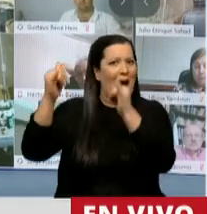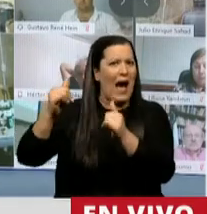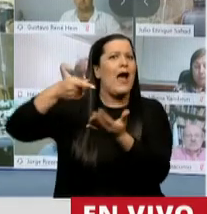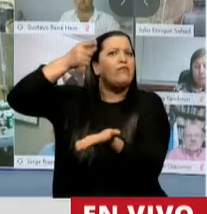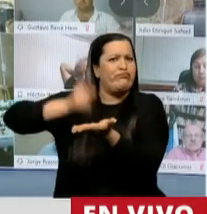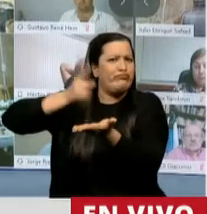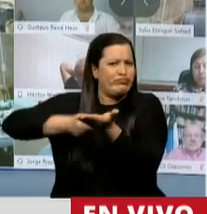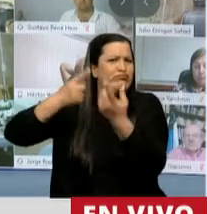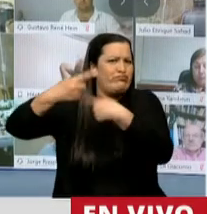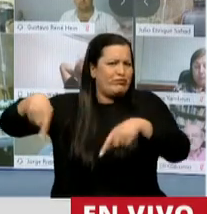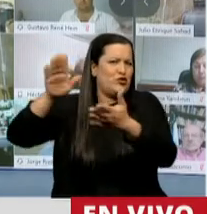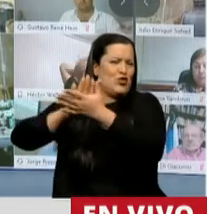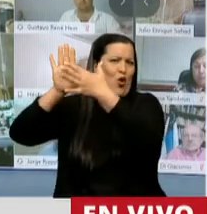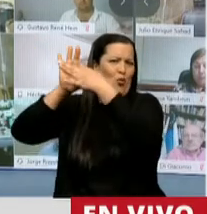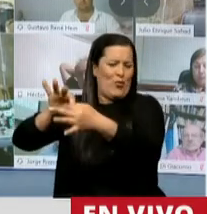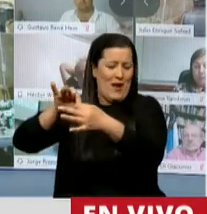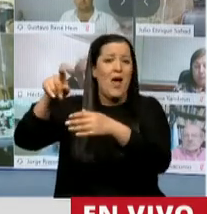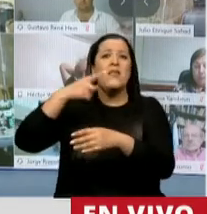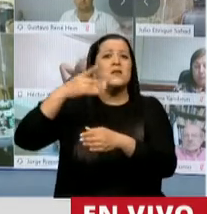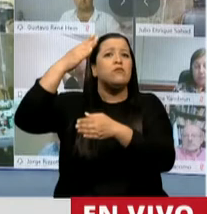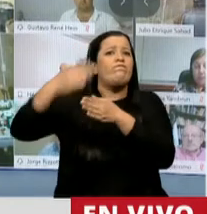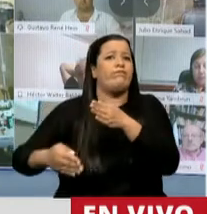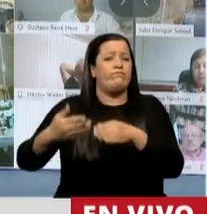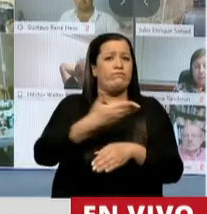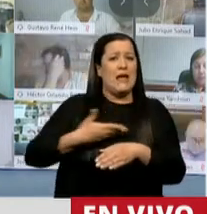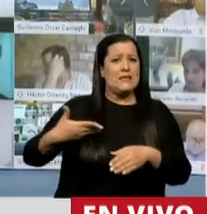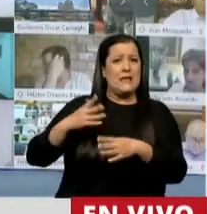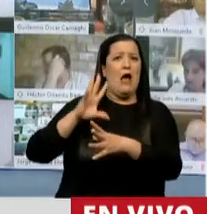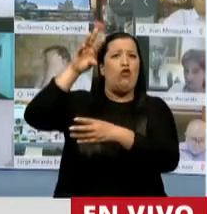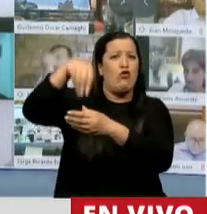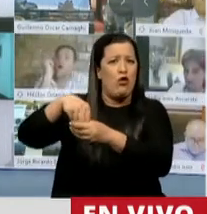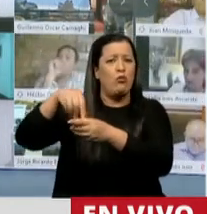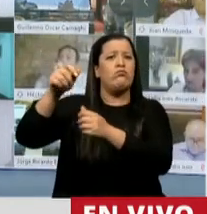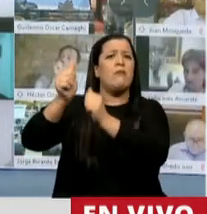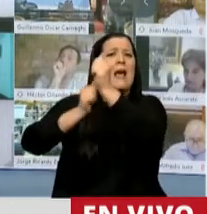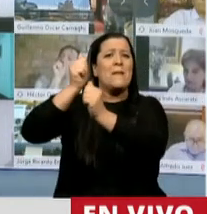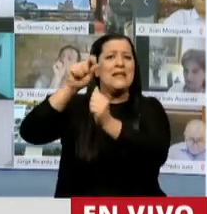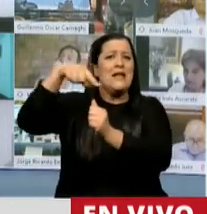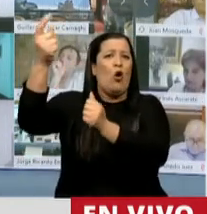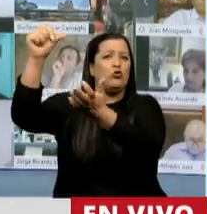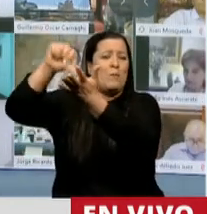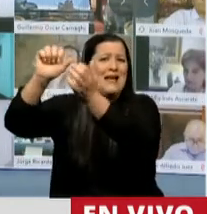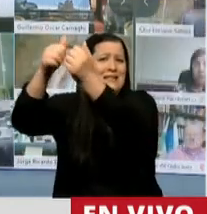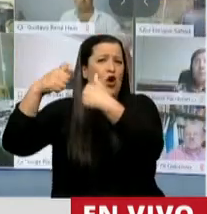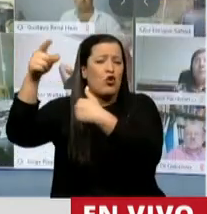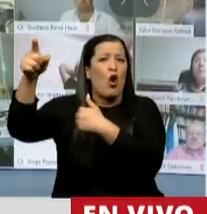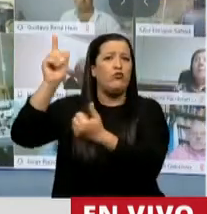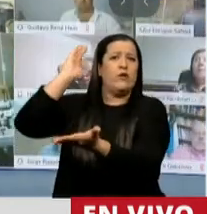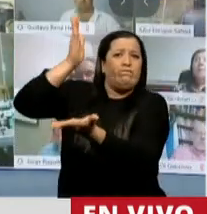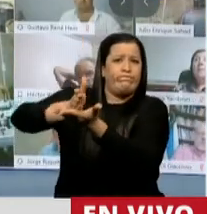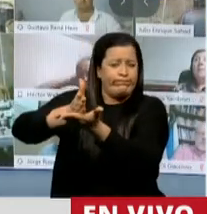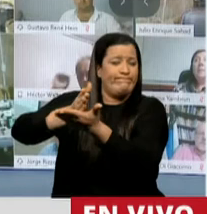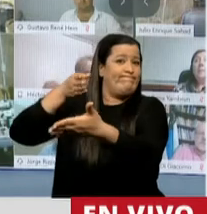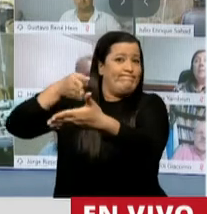con respecto que restrigen la asistencia del Estado a empresas registradas en paraísos fiscales. Ya hay normas en